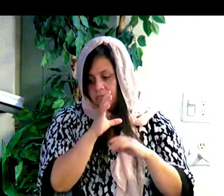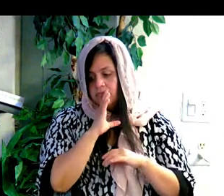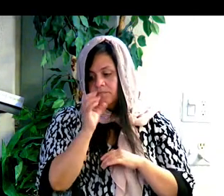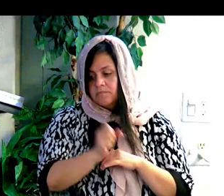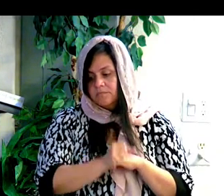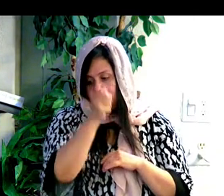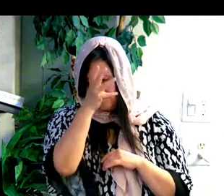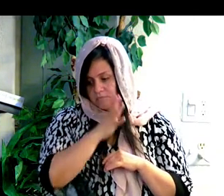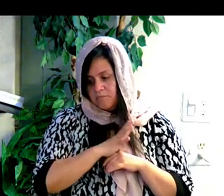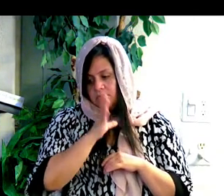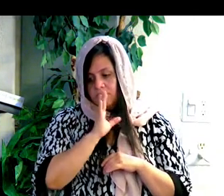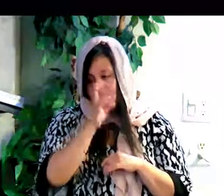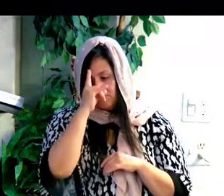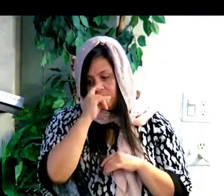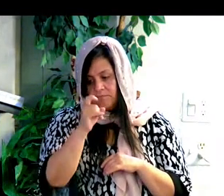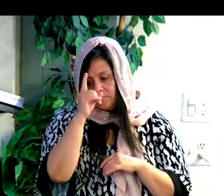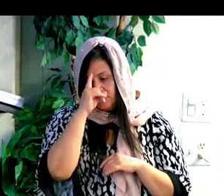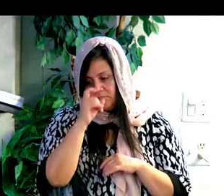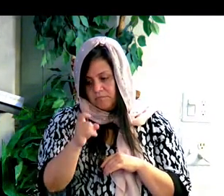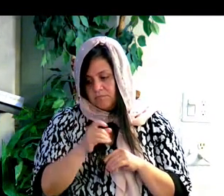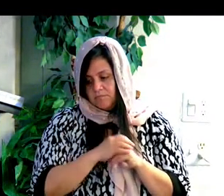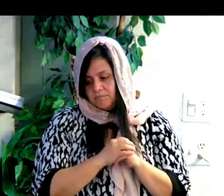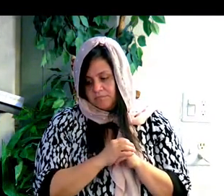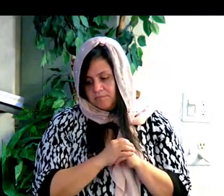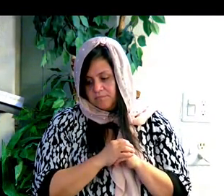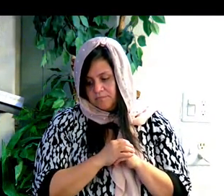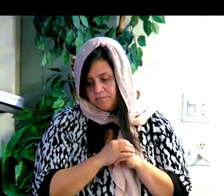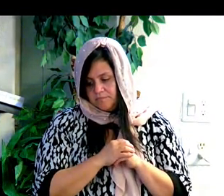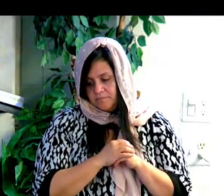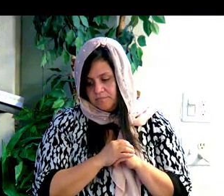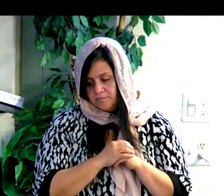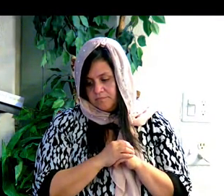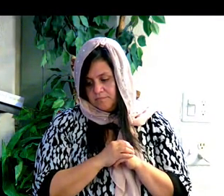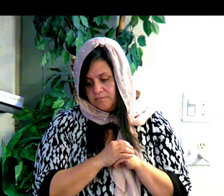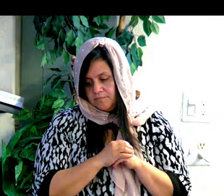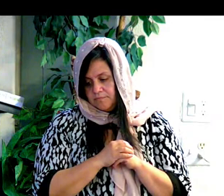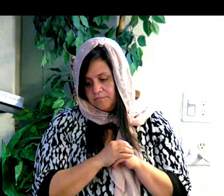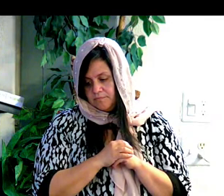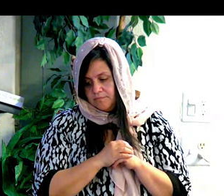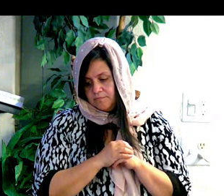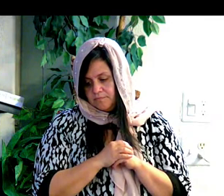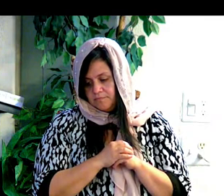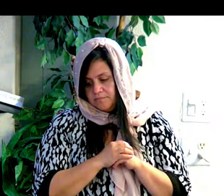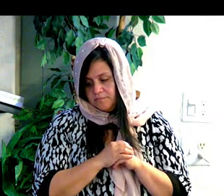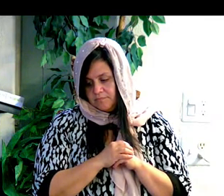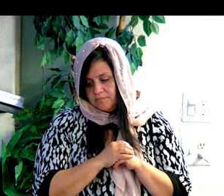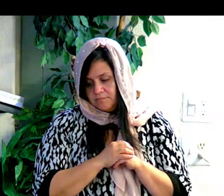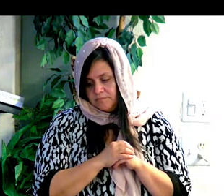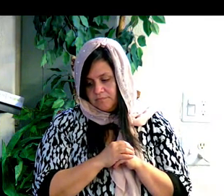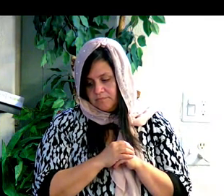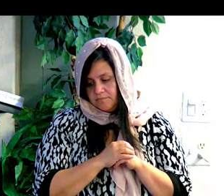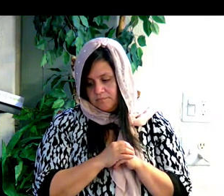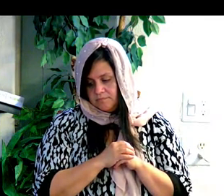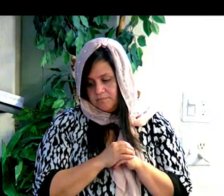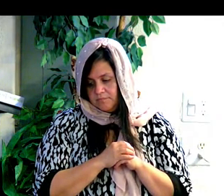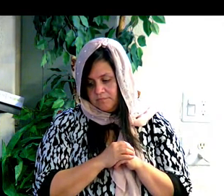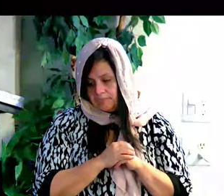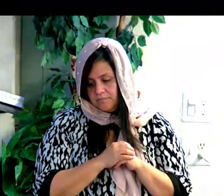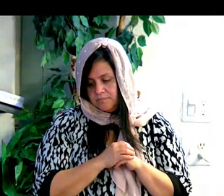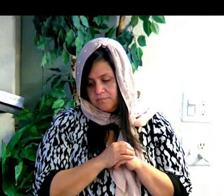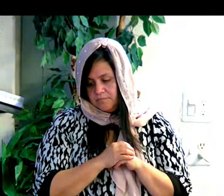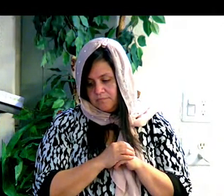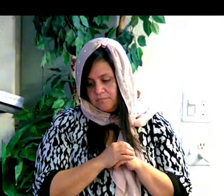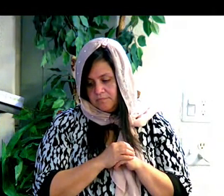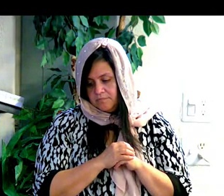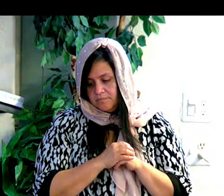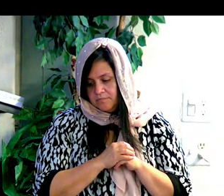Y sucederá que en los últimos días, dice Dios, que derramaré de mi espíritu sobre toda carne, y vuestros